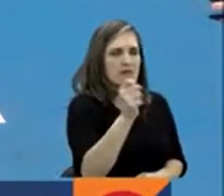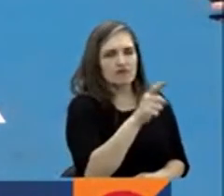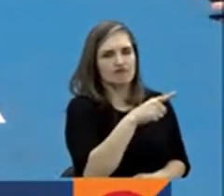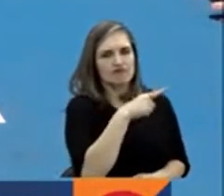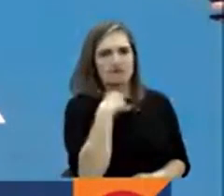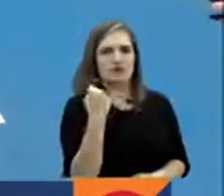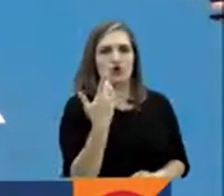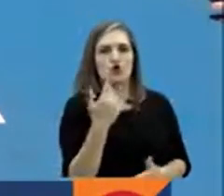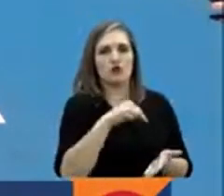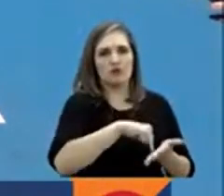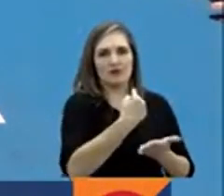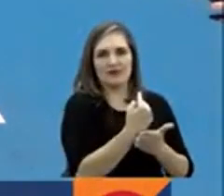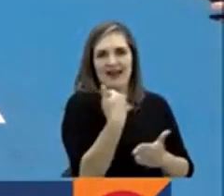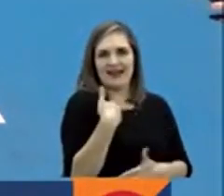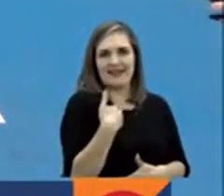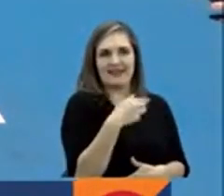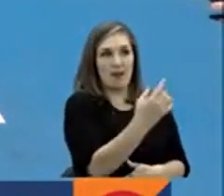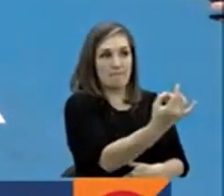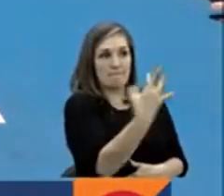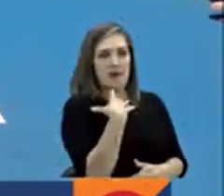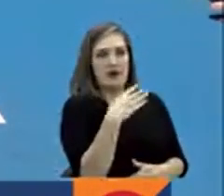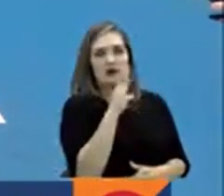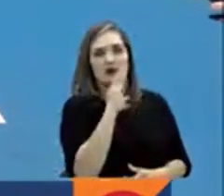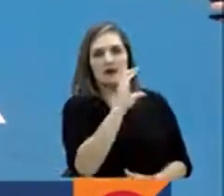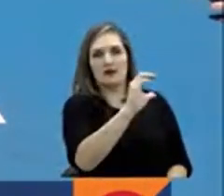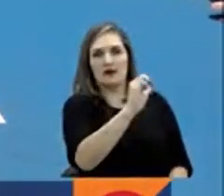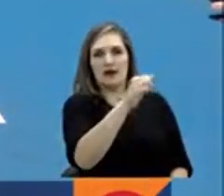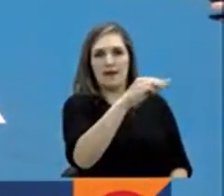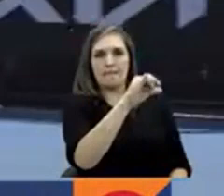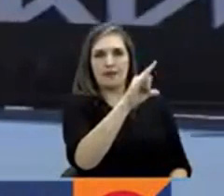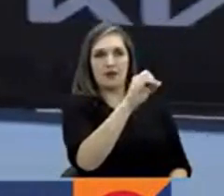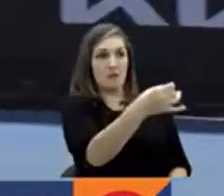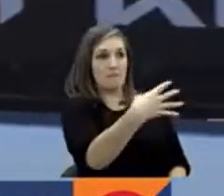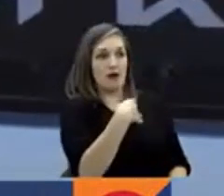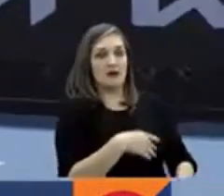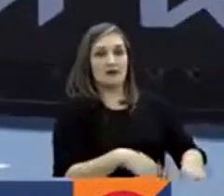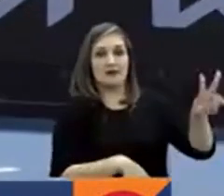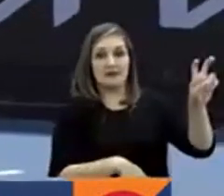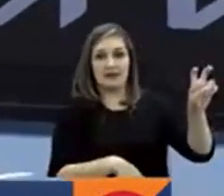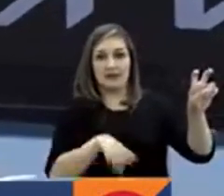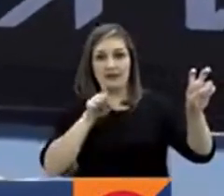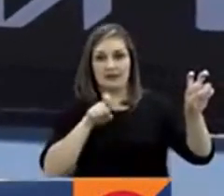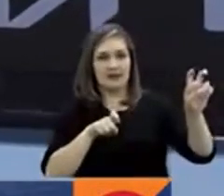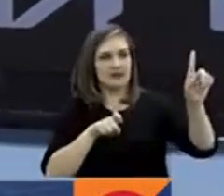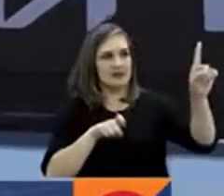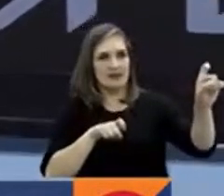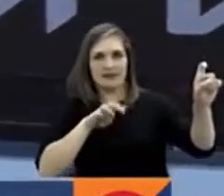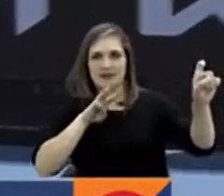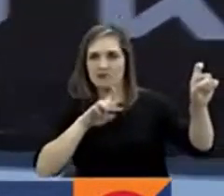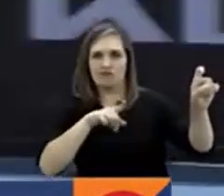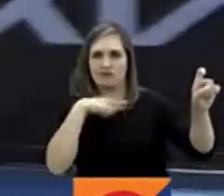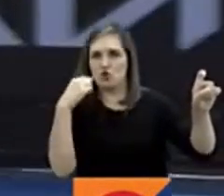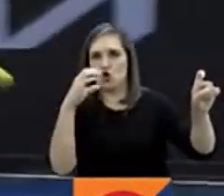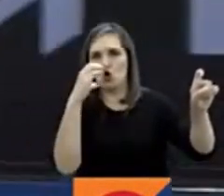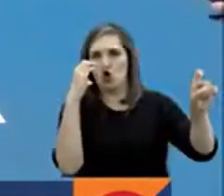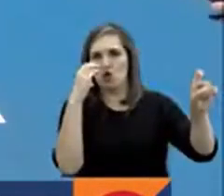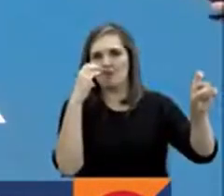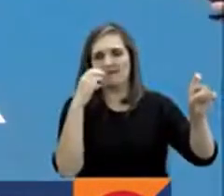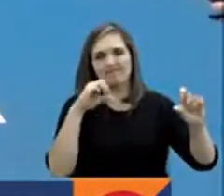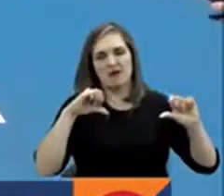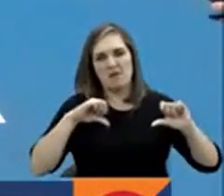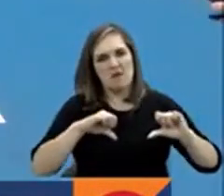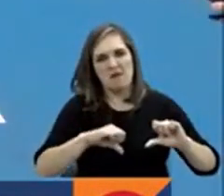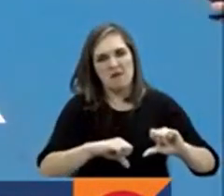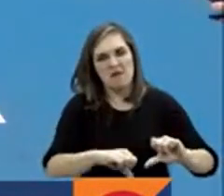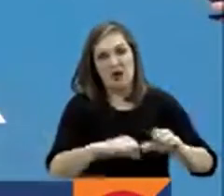de Buenos Aires ante el local Camilo Hugo Carabelli con parciales 7-6 y 6-3. El colombiano sigue en su mala racha y